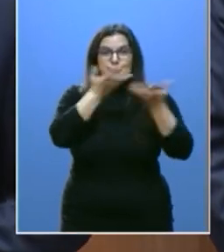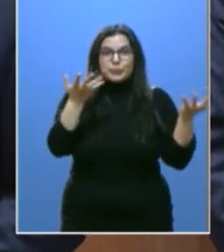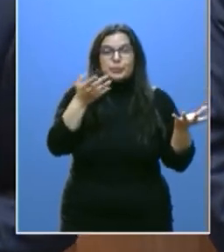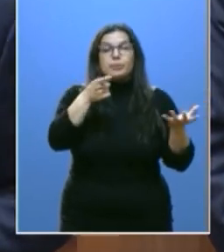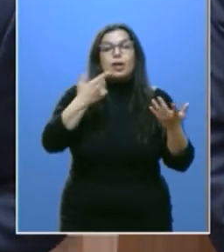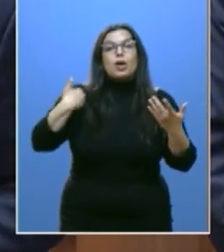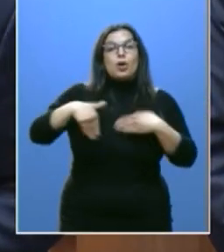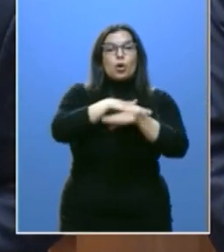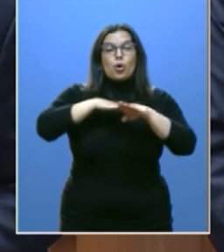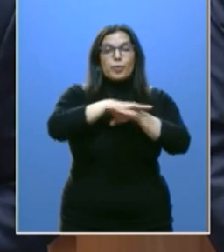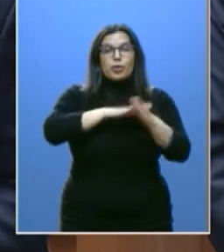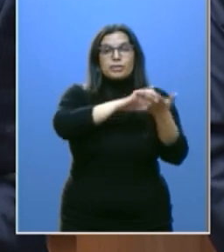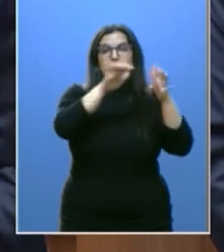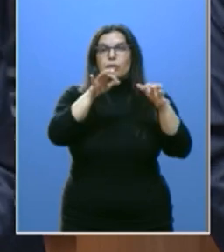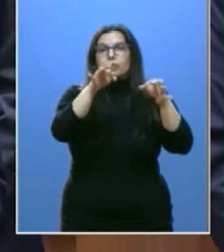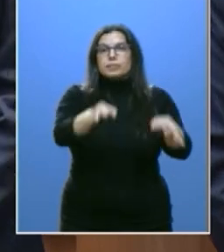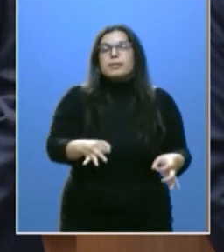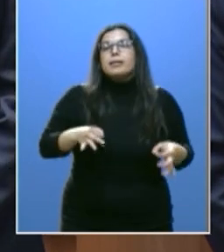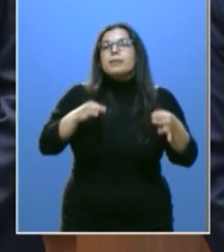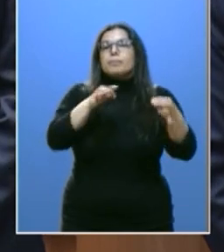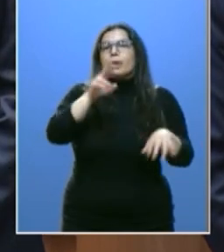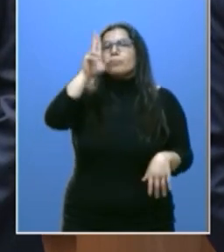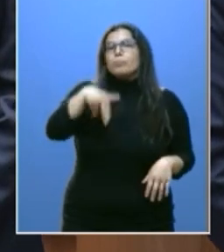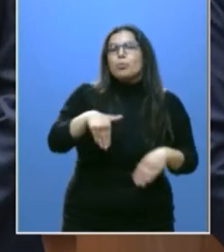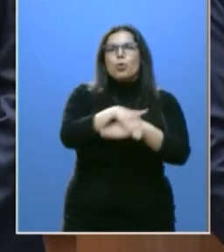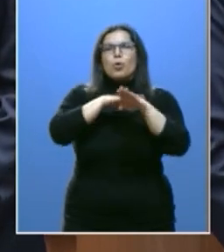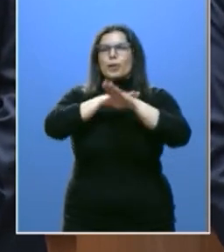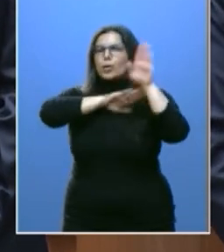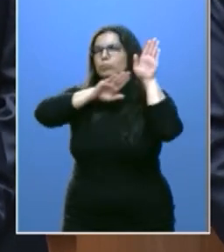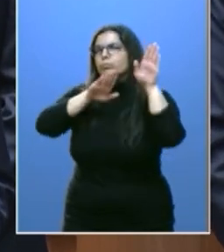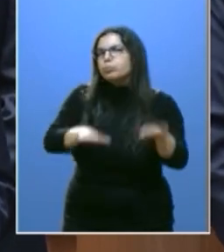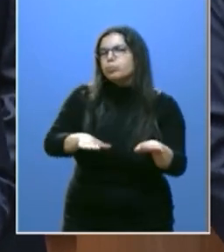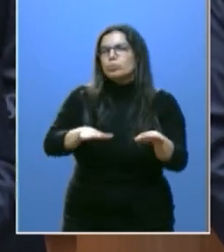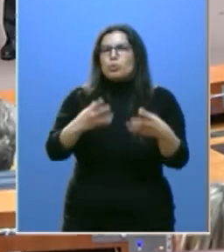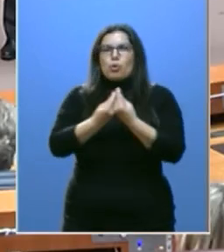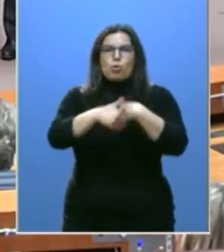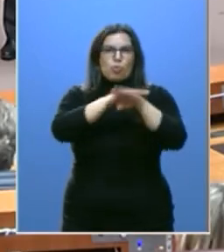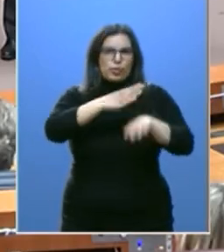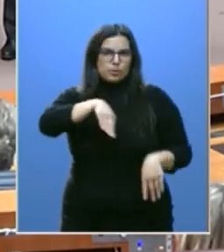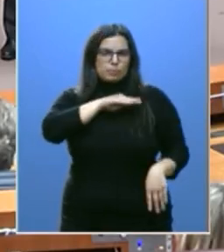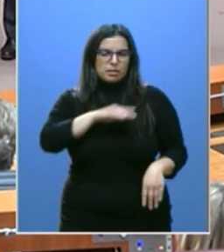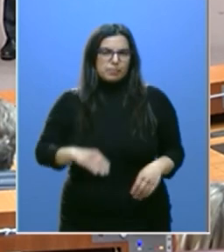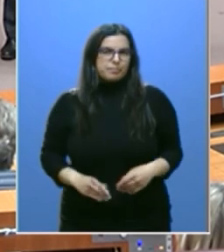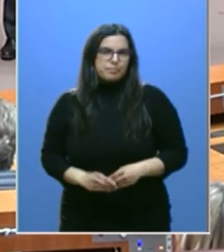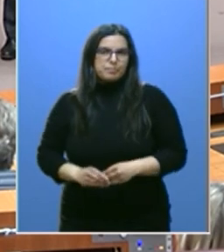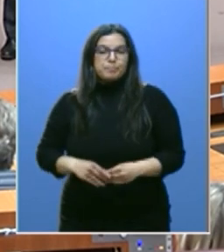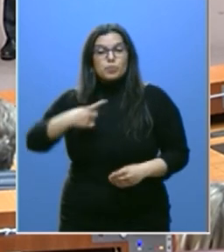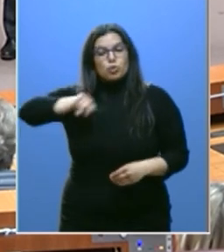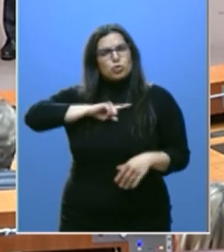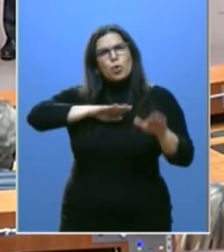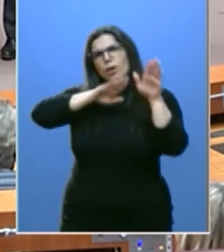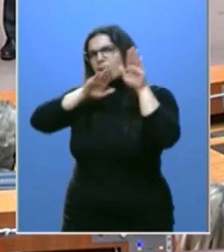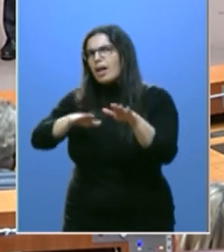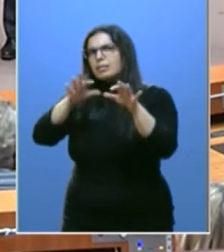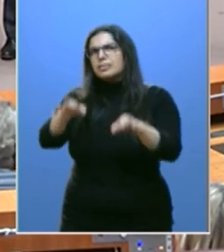gobierno de Castilla y León siempre será un gobierno leal con el gobierno de España. Va a ser leal en todo aquello